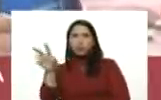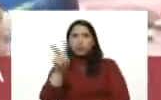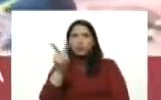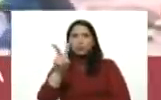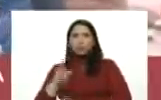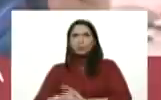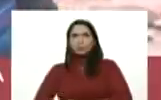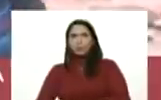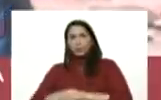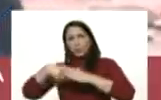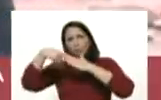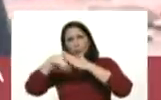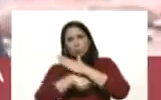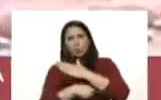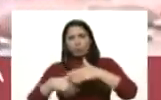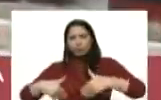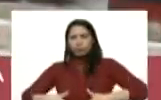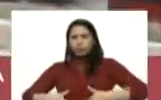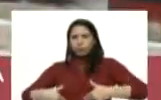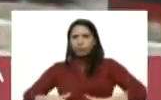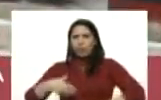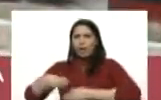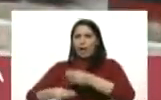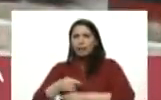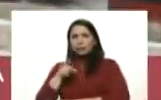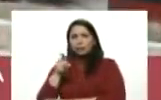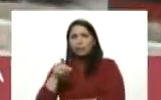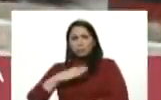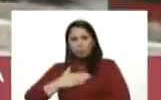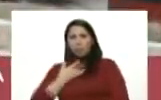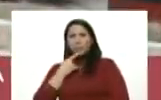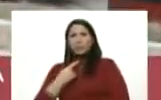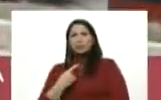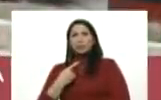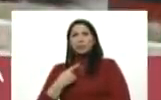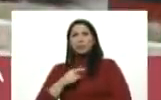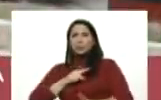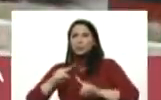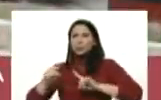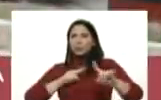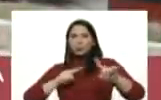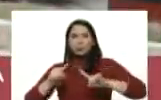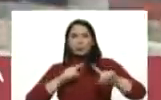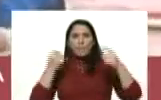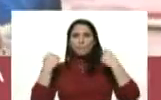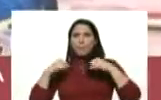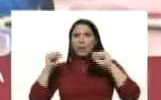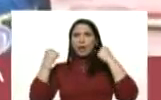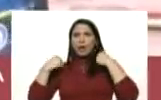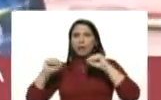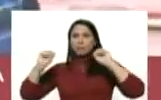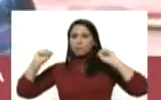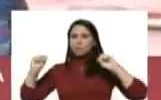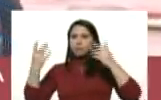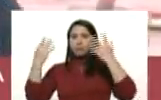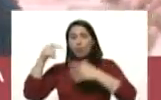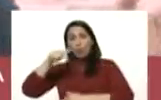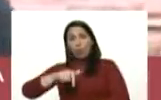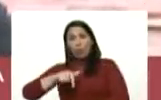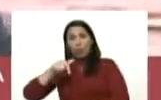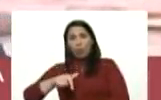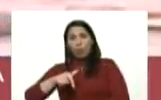el profundo esfuerzo que hace usted podemos decir la acción prácticamente milagrosa porque hoy